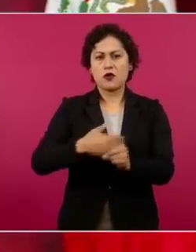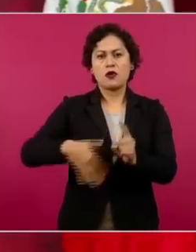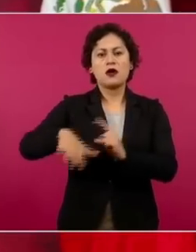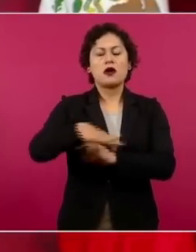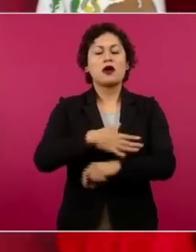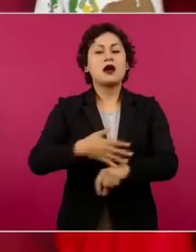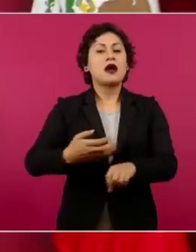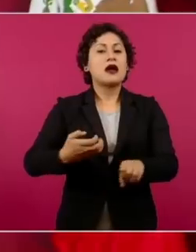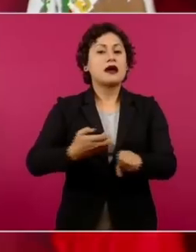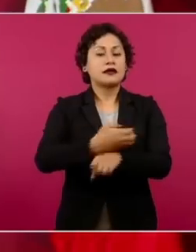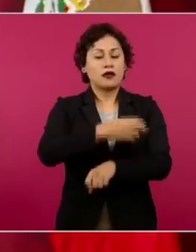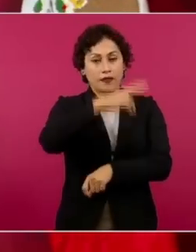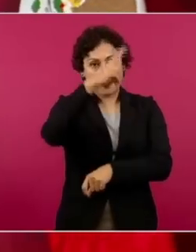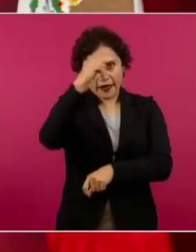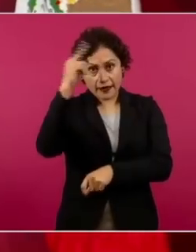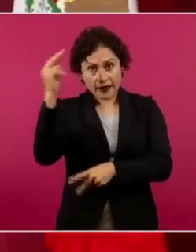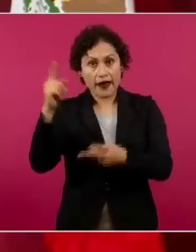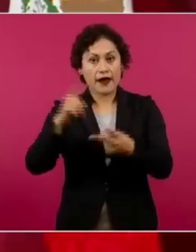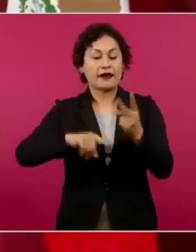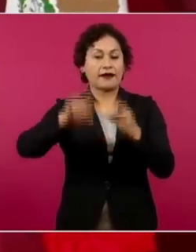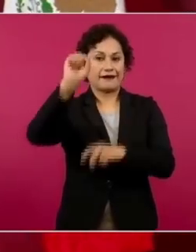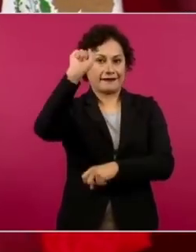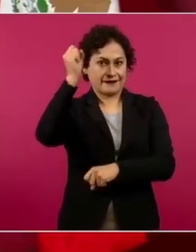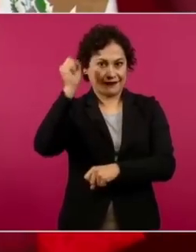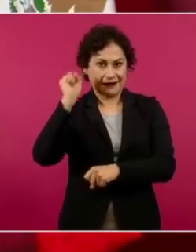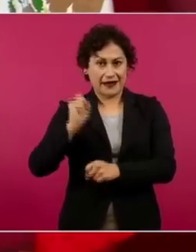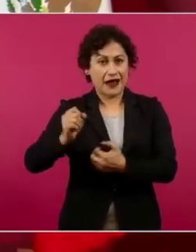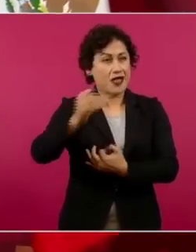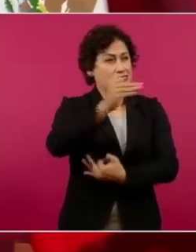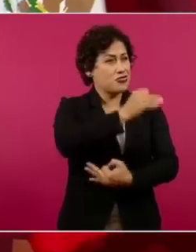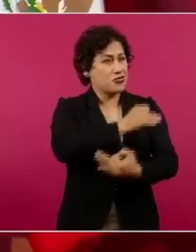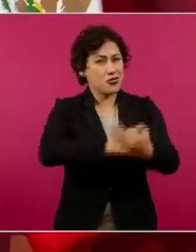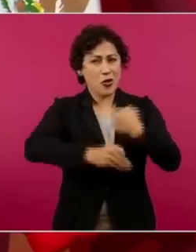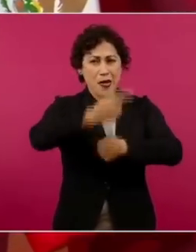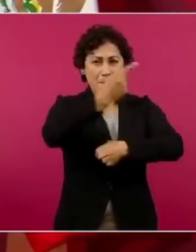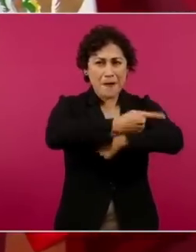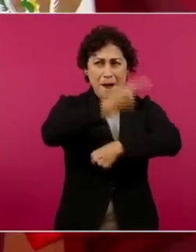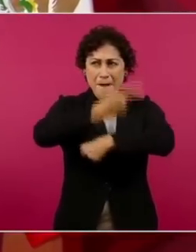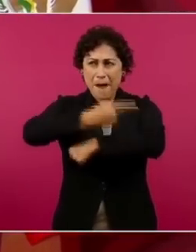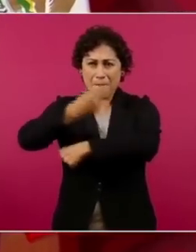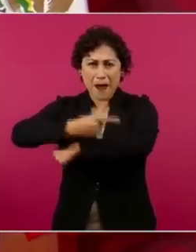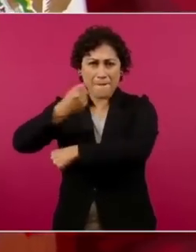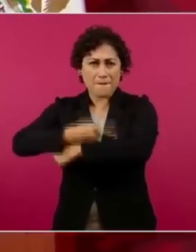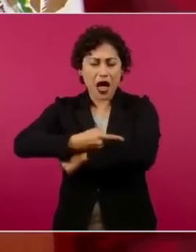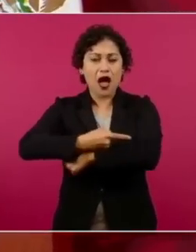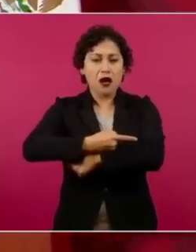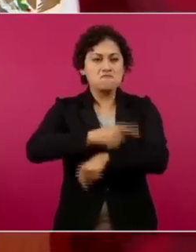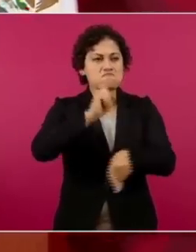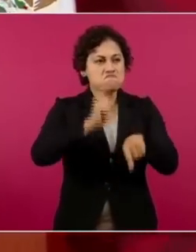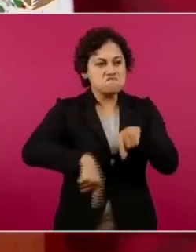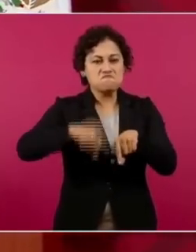todas las de Sinaloa, todas tomadas, y cobraban